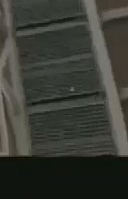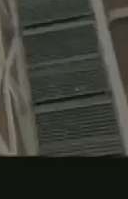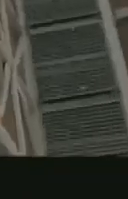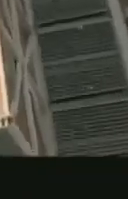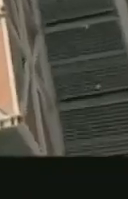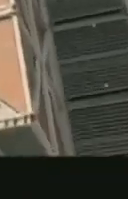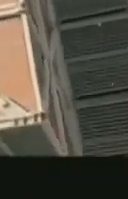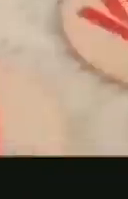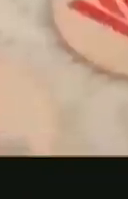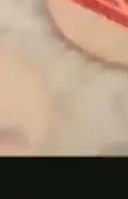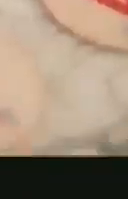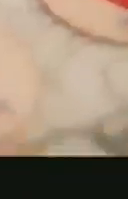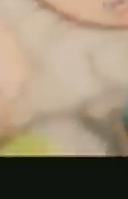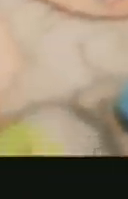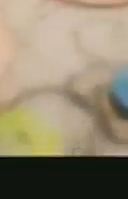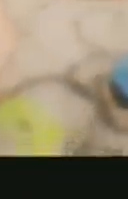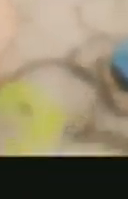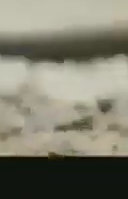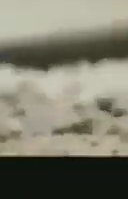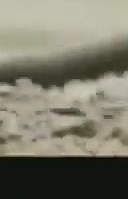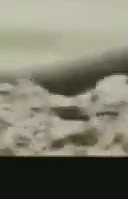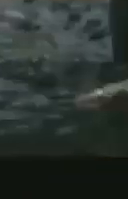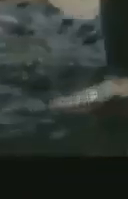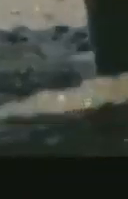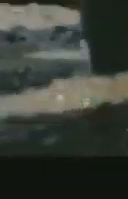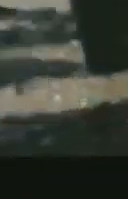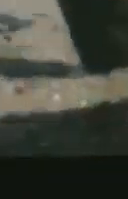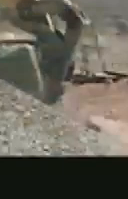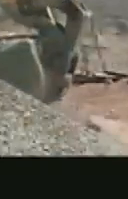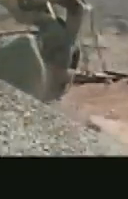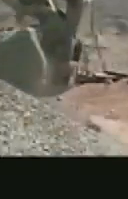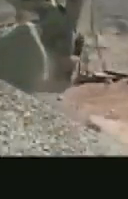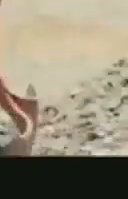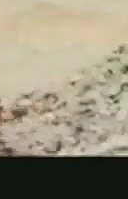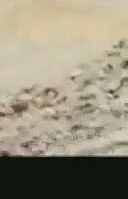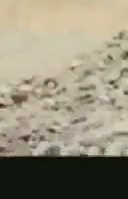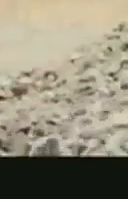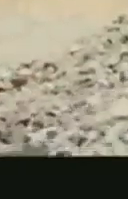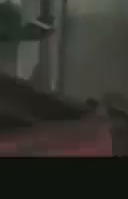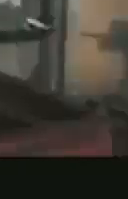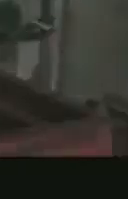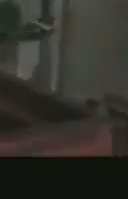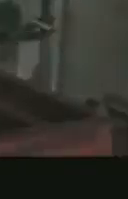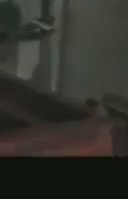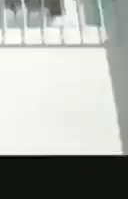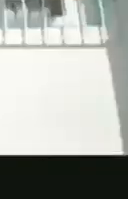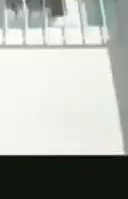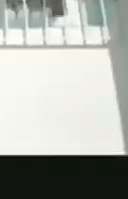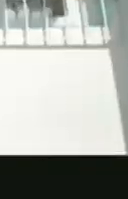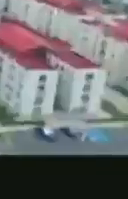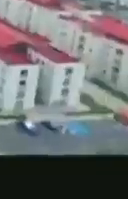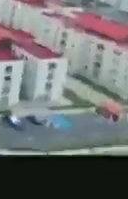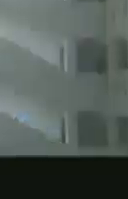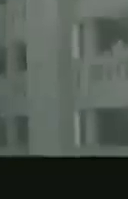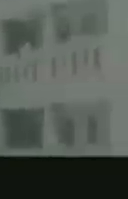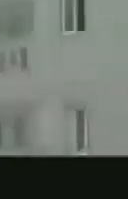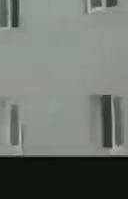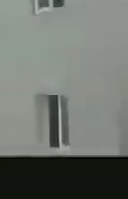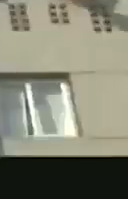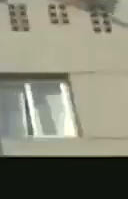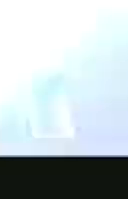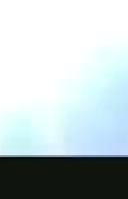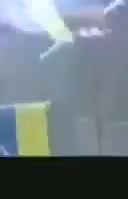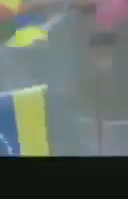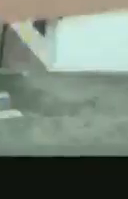La gran misión vivienda Venezuela trabaja para cumplir el hito histórico de 5 millones de hogares en revolución. Todo